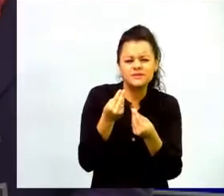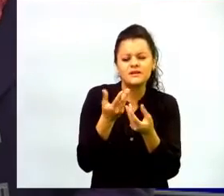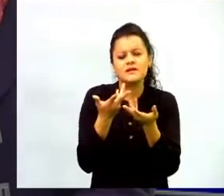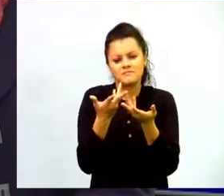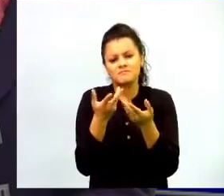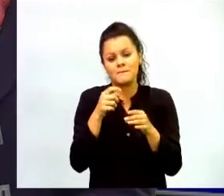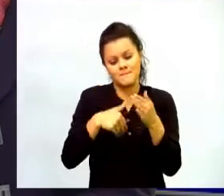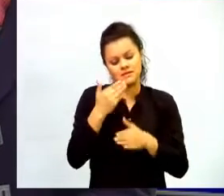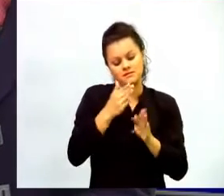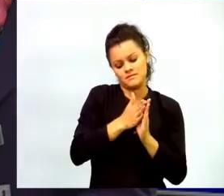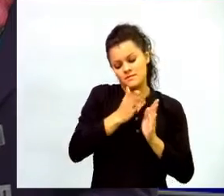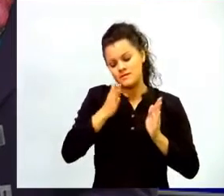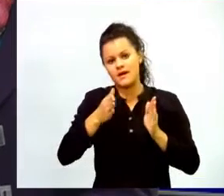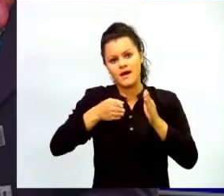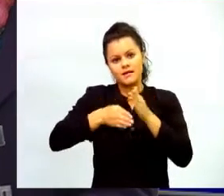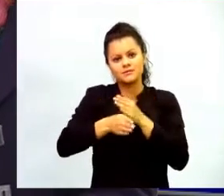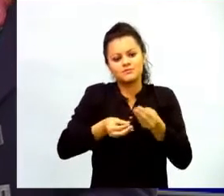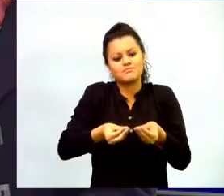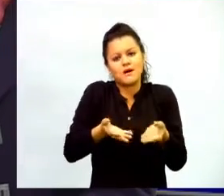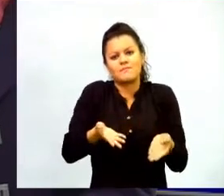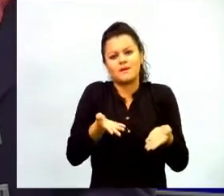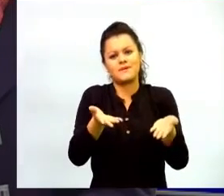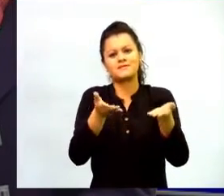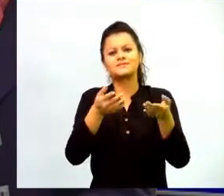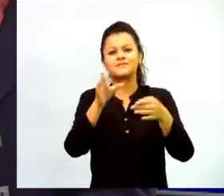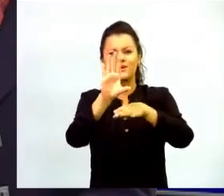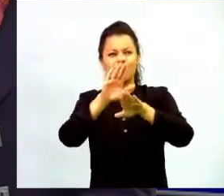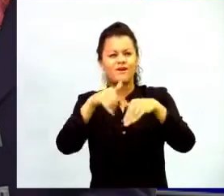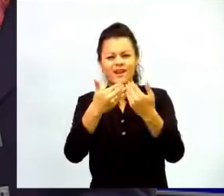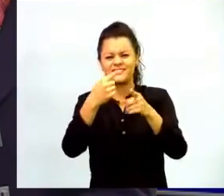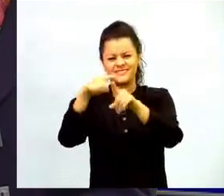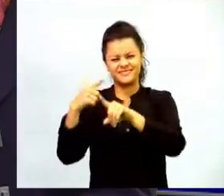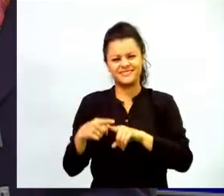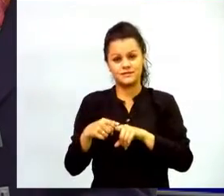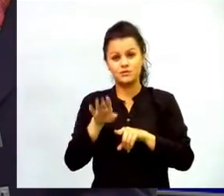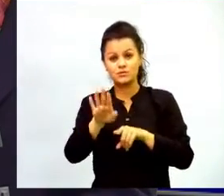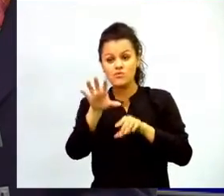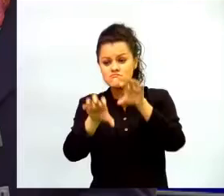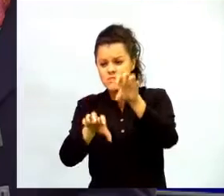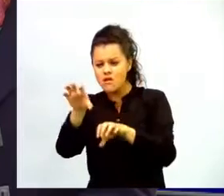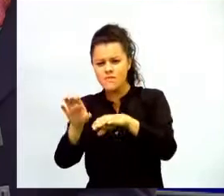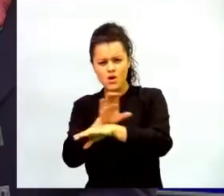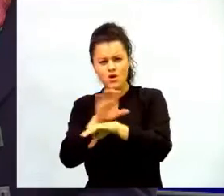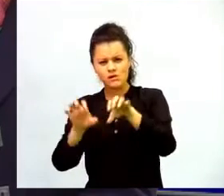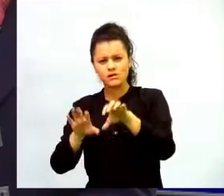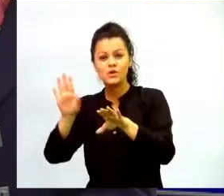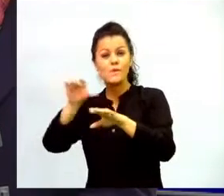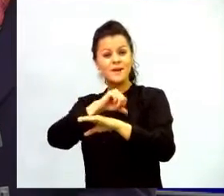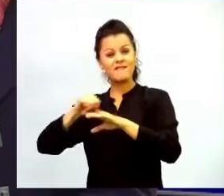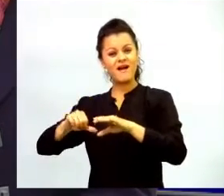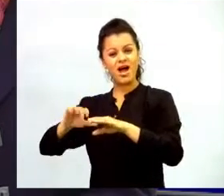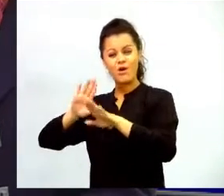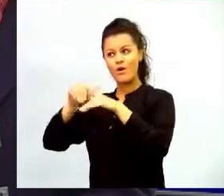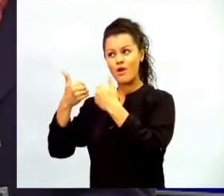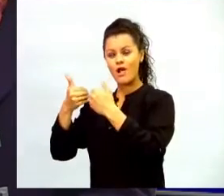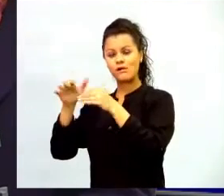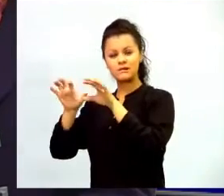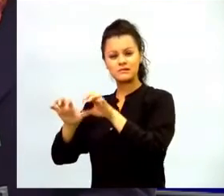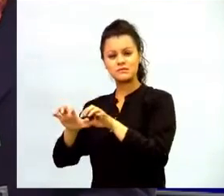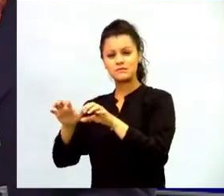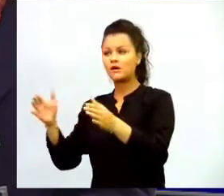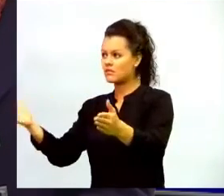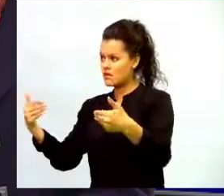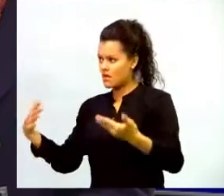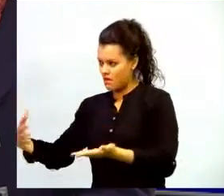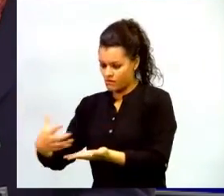para las escuelas, recibiendo equipos viejos del sector privado, los reacondicionamos y los entregamos. Hoy en día ya no